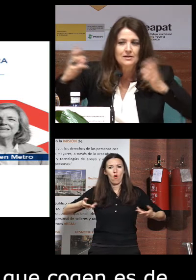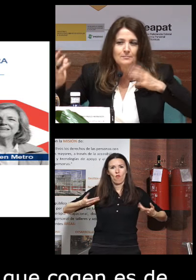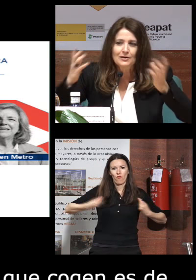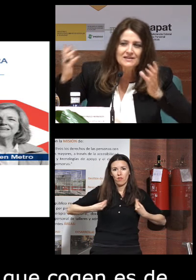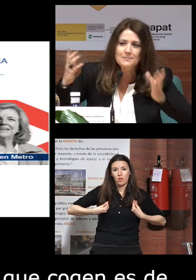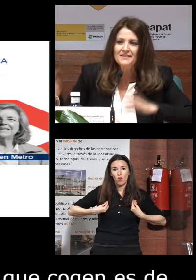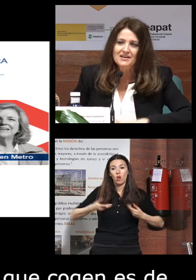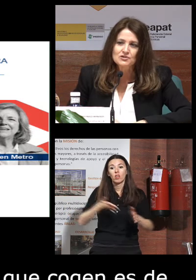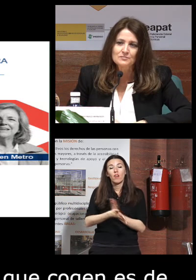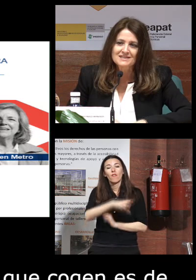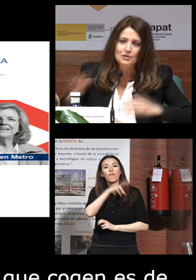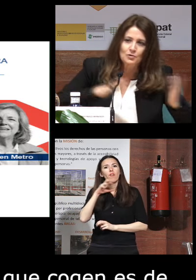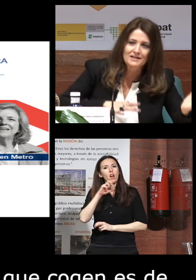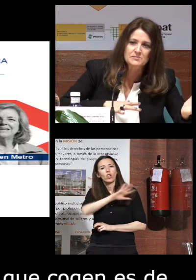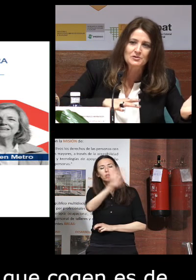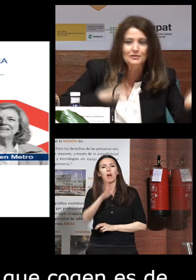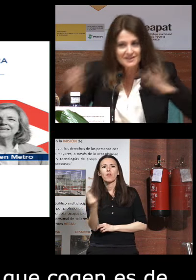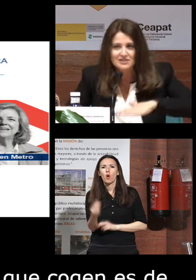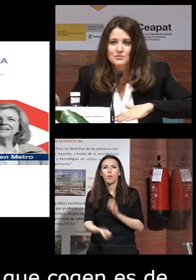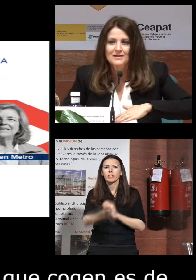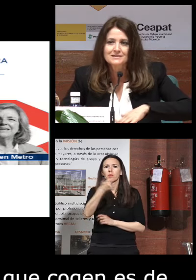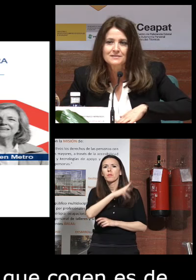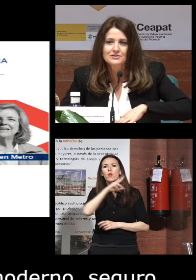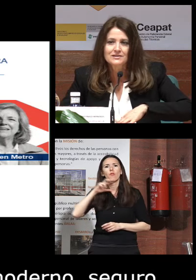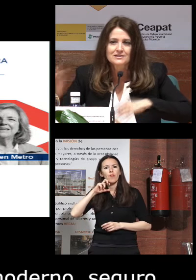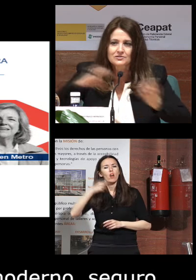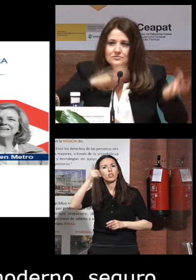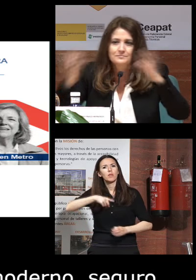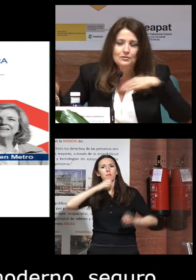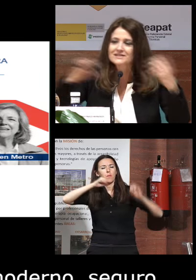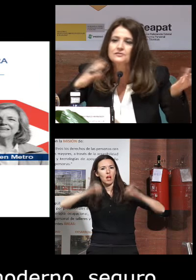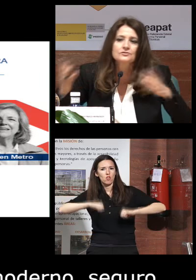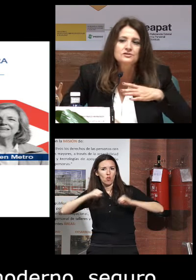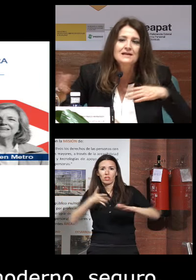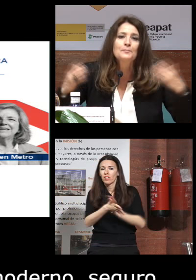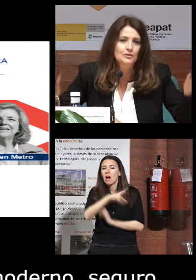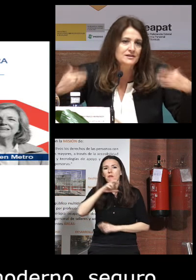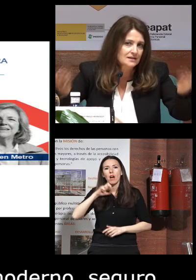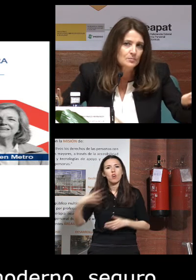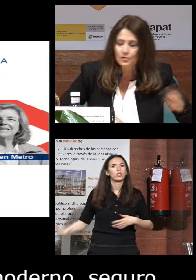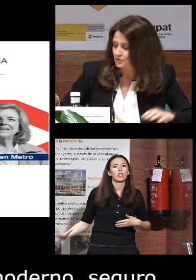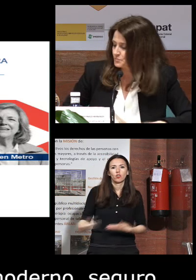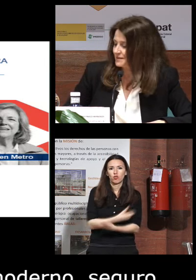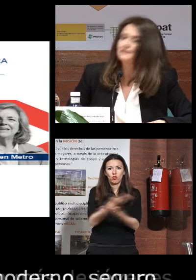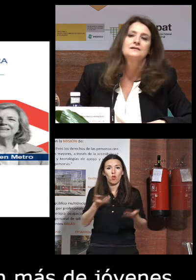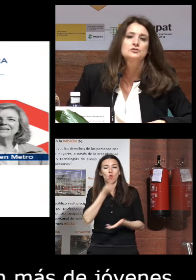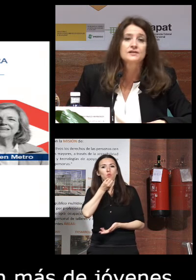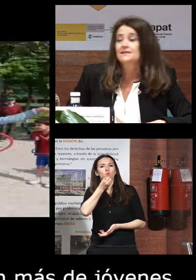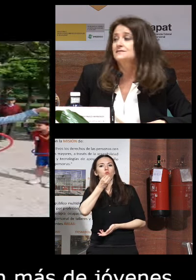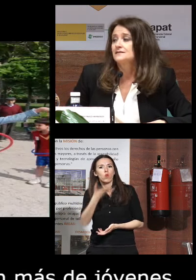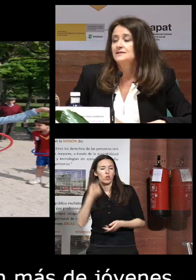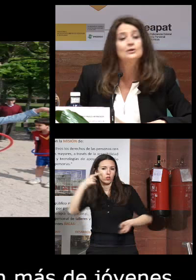valores que parece que son más de jóvenes pero valores que son más de mayores estos son valores de todos valores buenos para